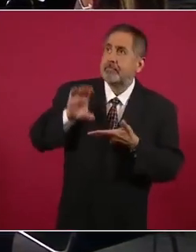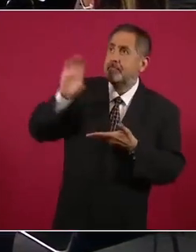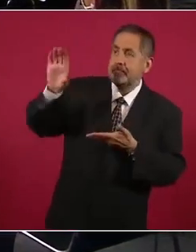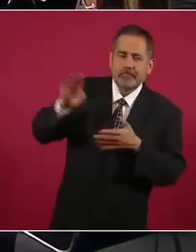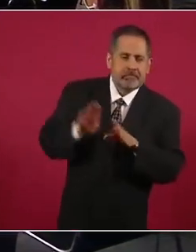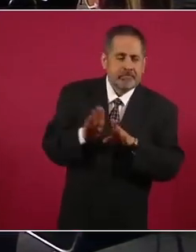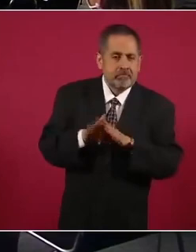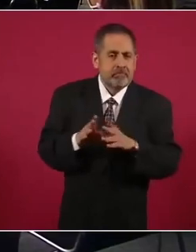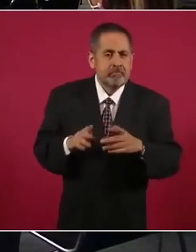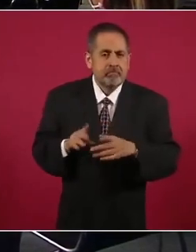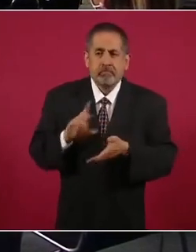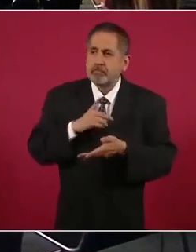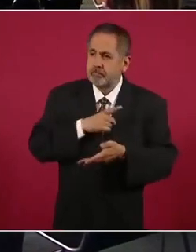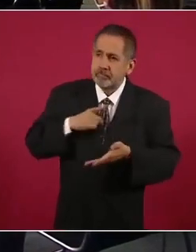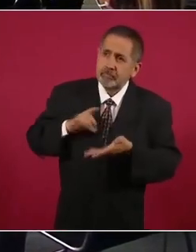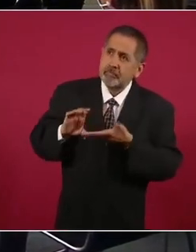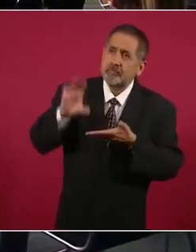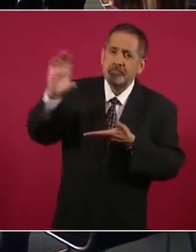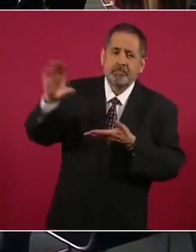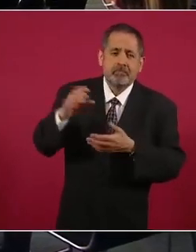del 2025.